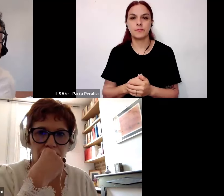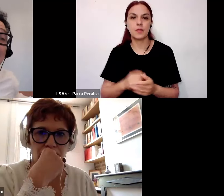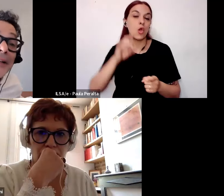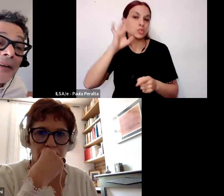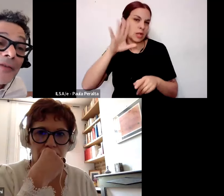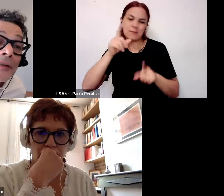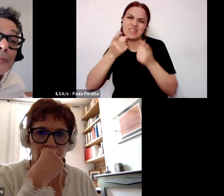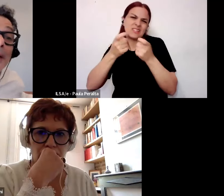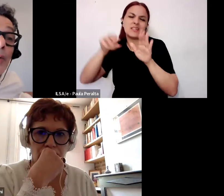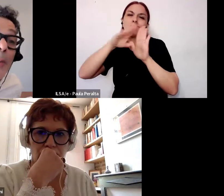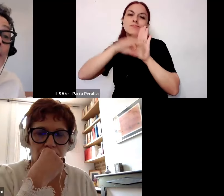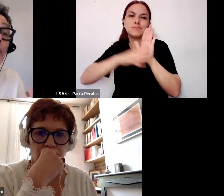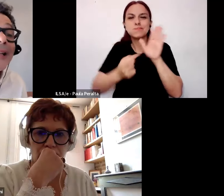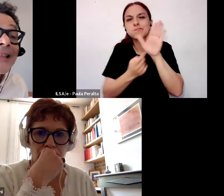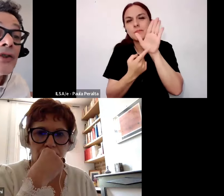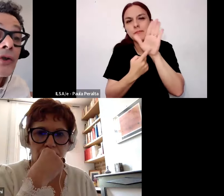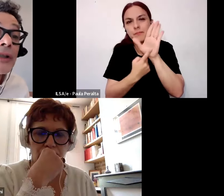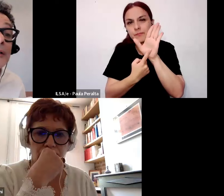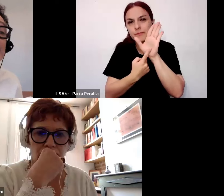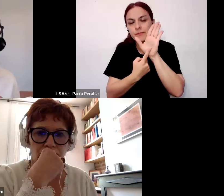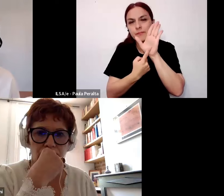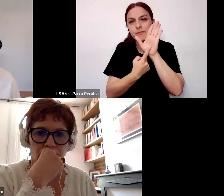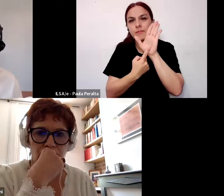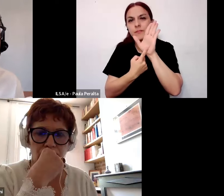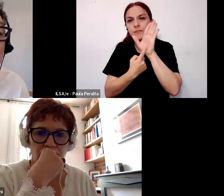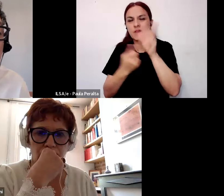legitimidad y reprimir nuevas localizaciones